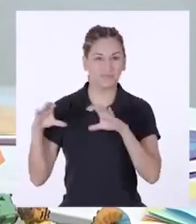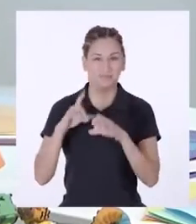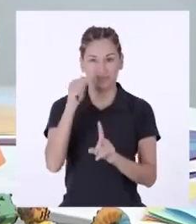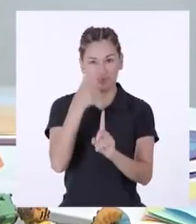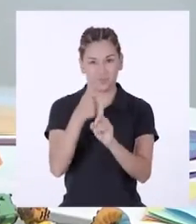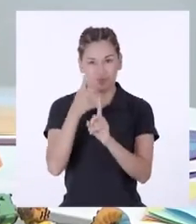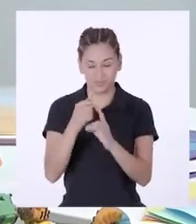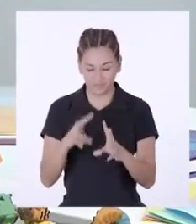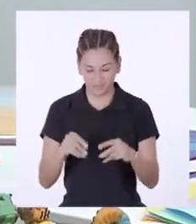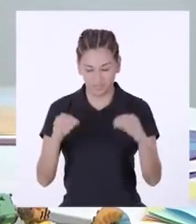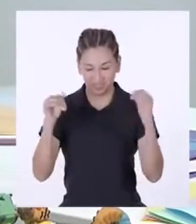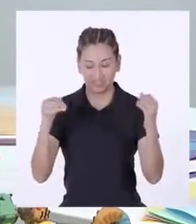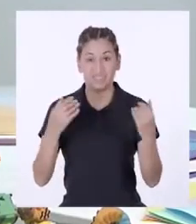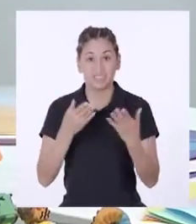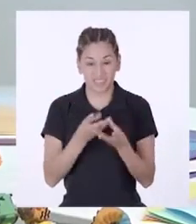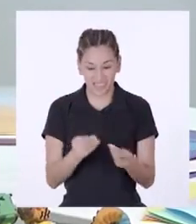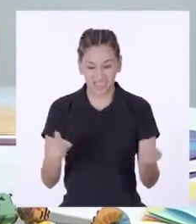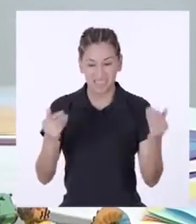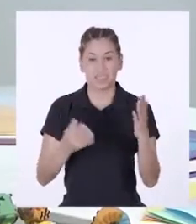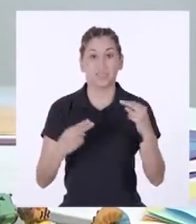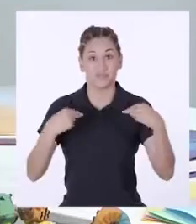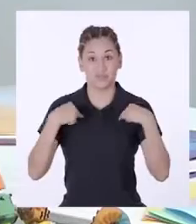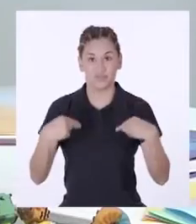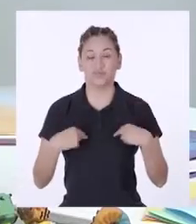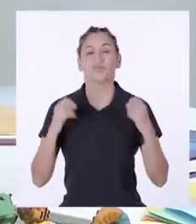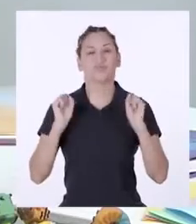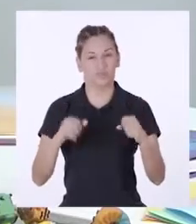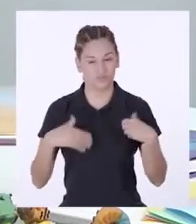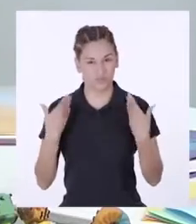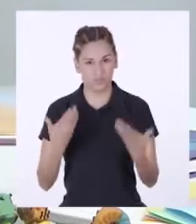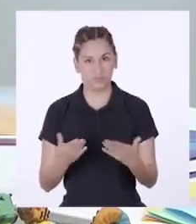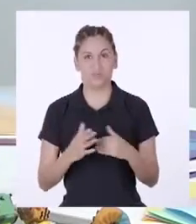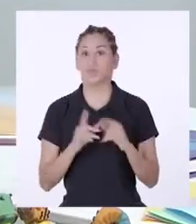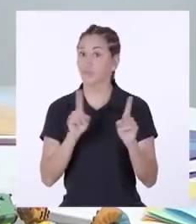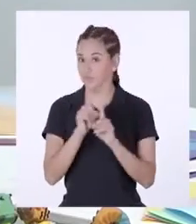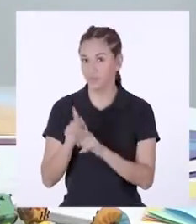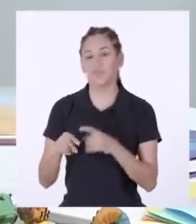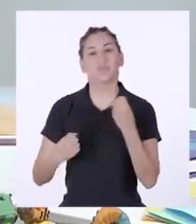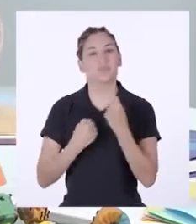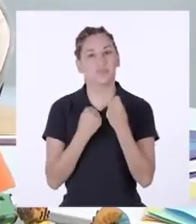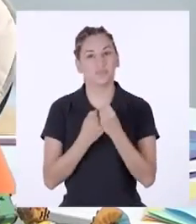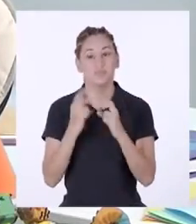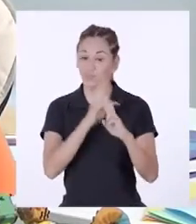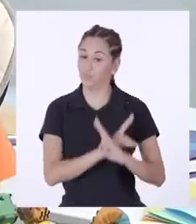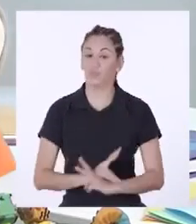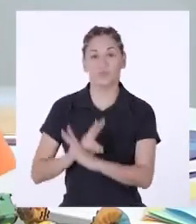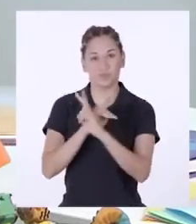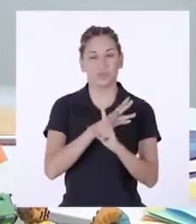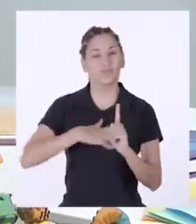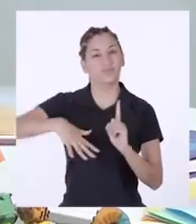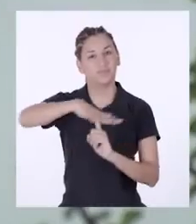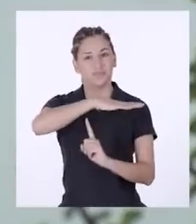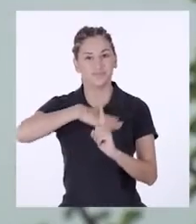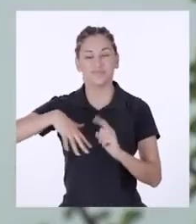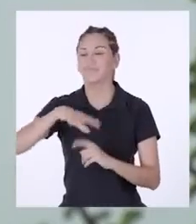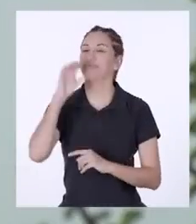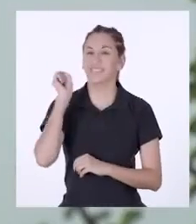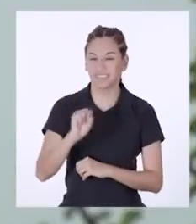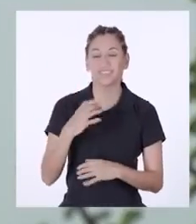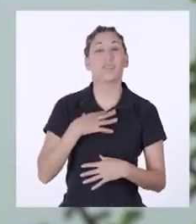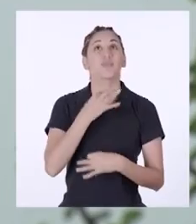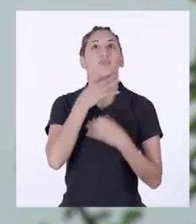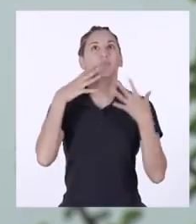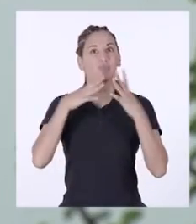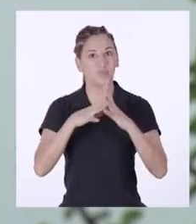para poder darles el suelo más nutritivo posible y así contribuir en la conservación del ambiente. ¡Sí!